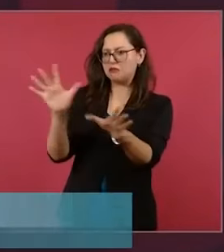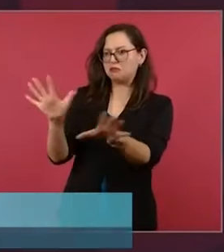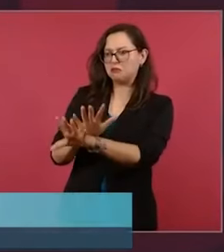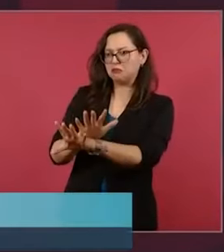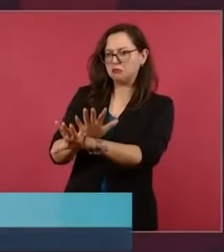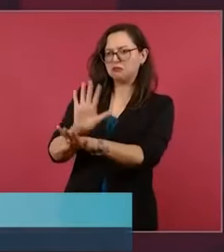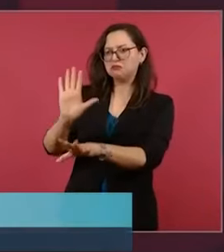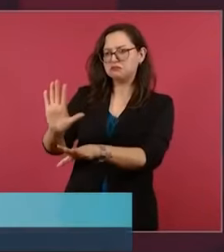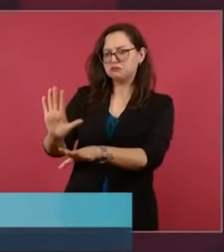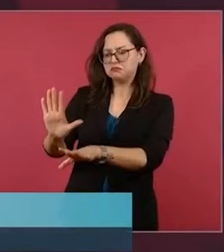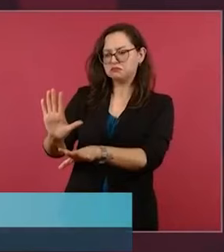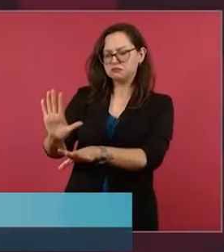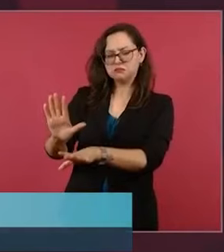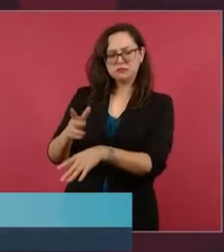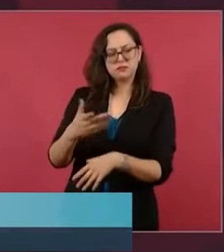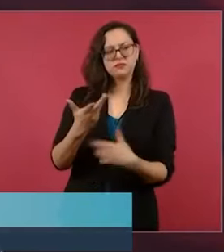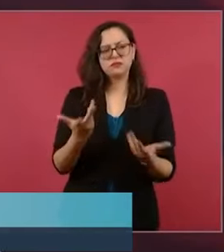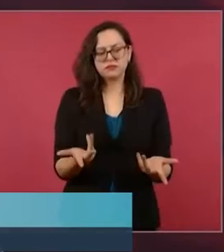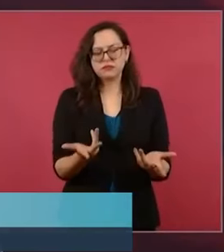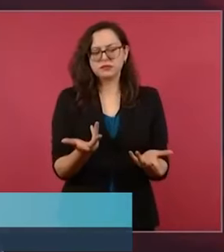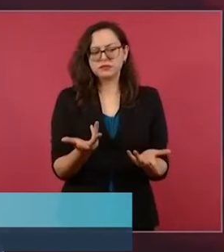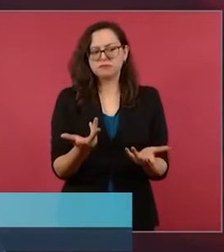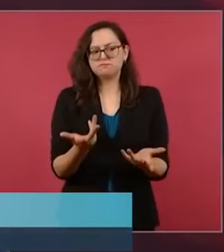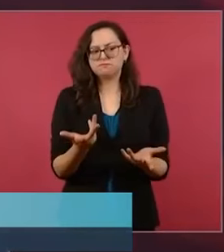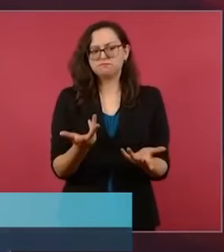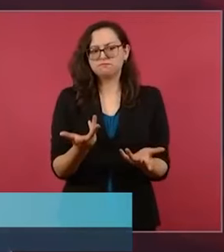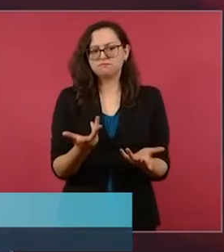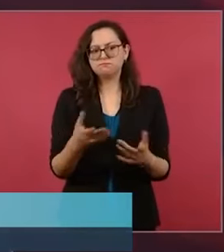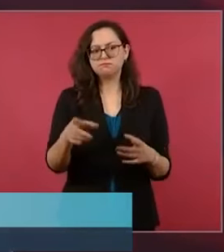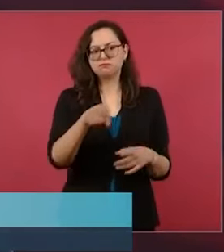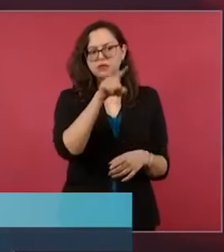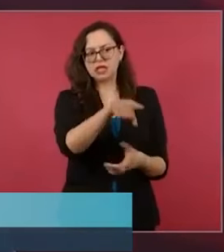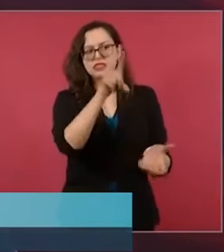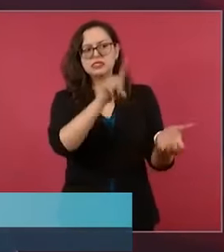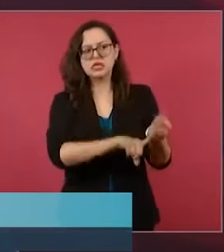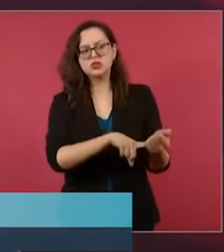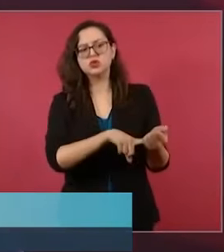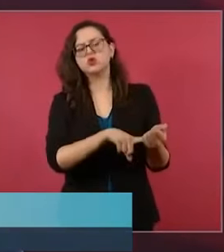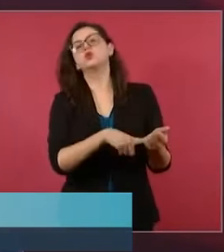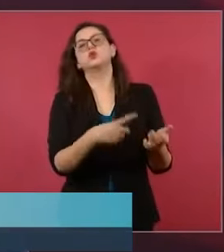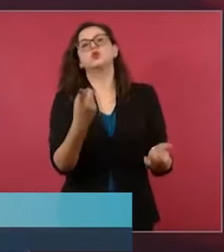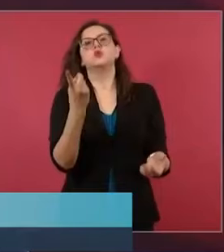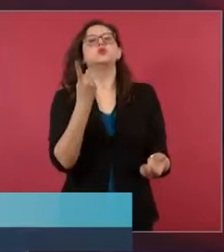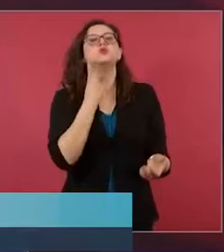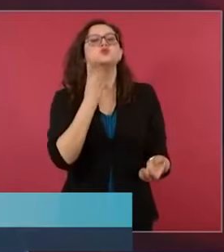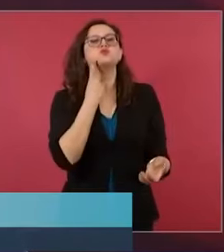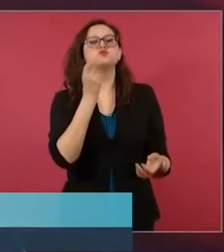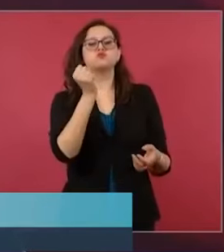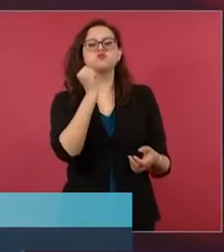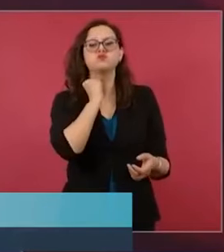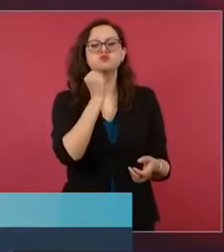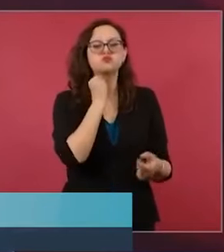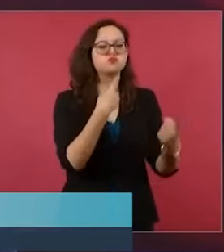apertura de la discusión que pueda hacer la comisión permanente ahora, sino que lo discutan